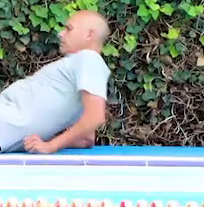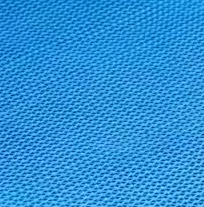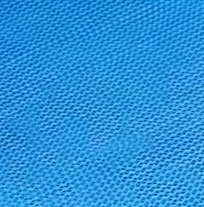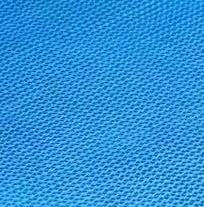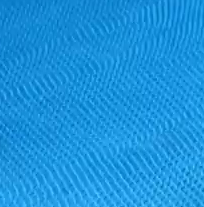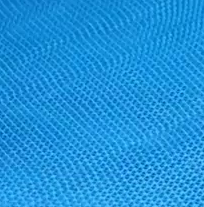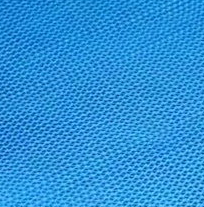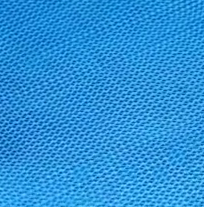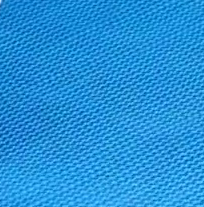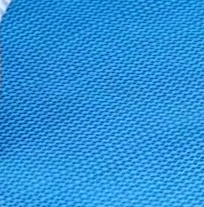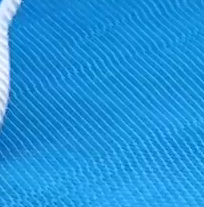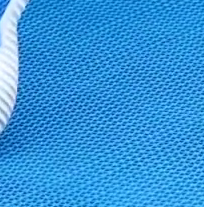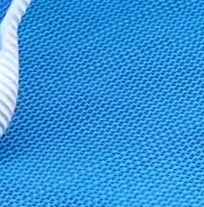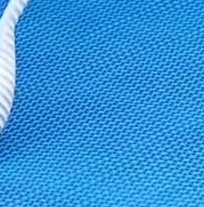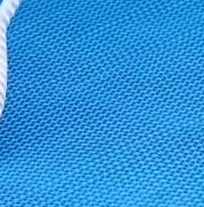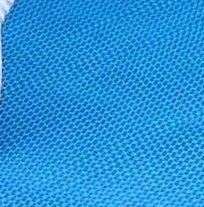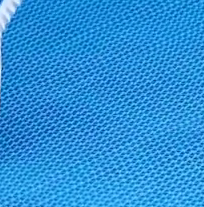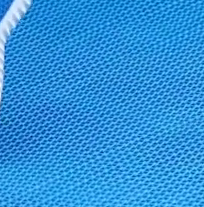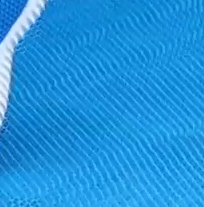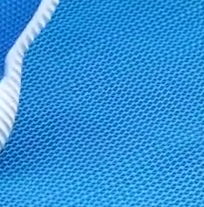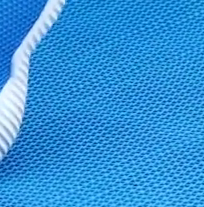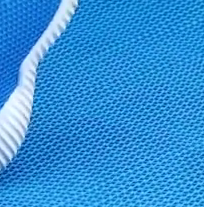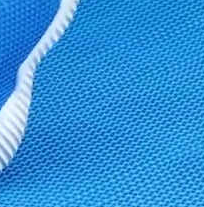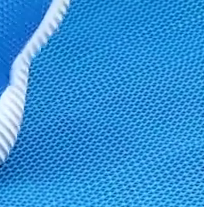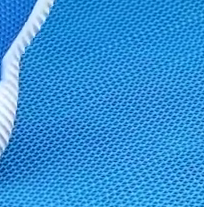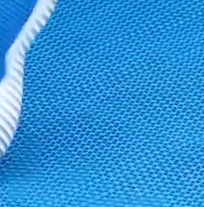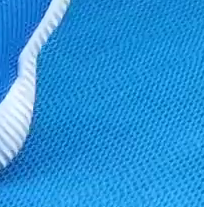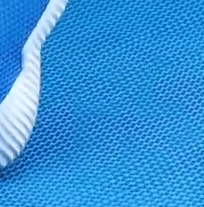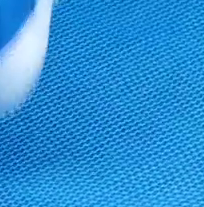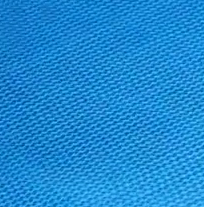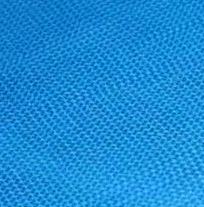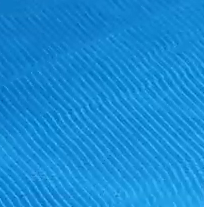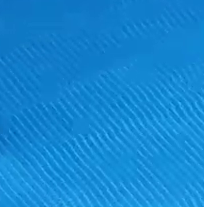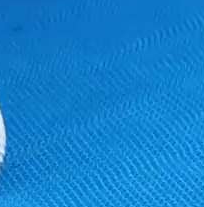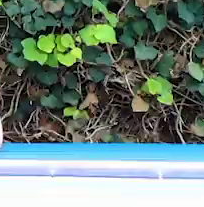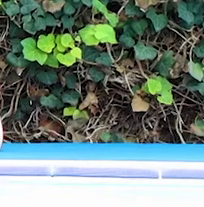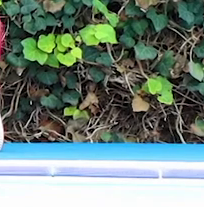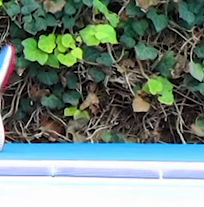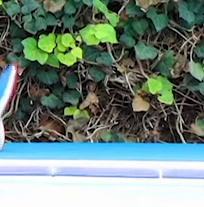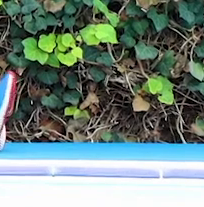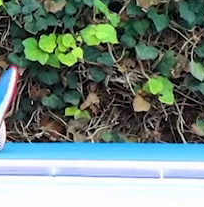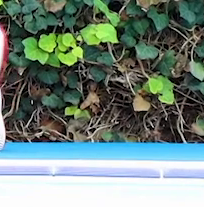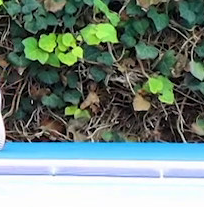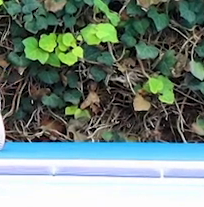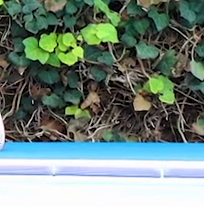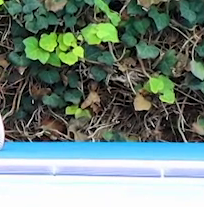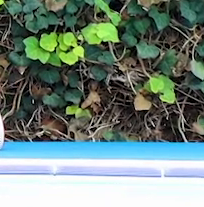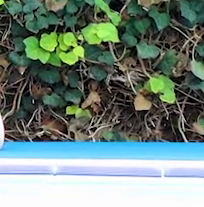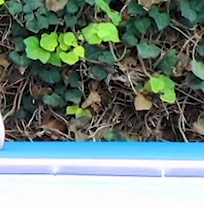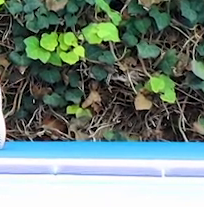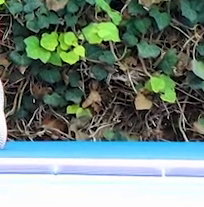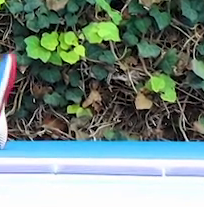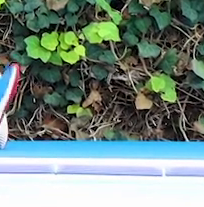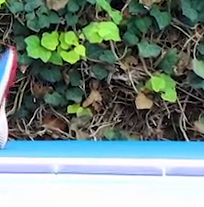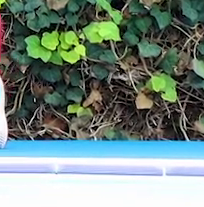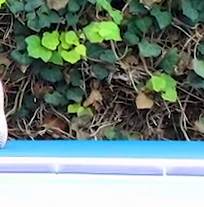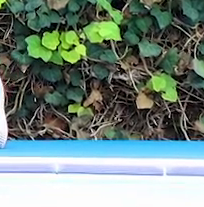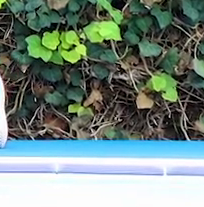bien, Yair. Vamos a hacer cinco repeticiones por pierna. elevación de la pierna derecha cinco veces sin tocar el suelo.